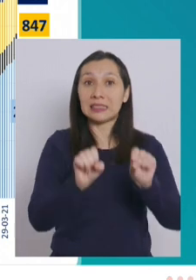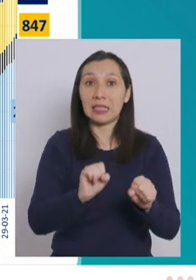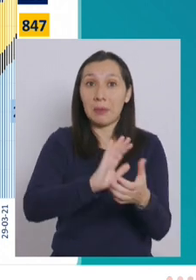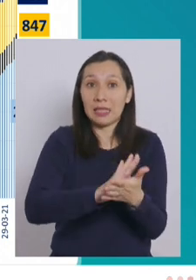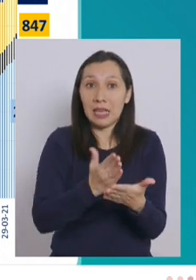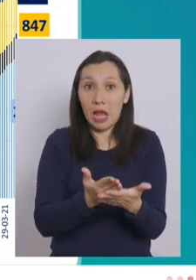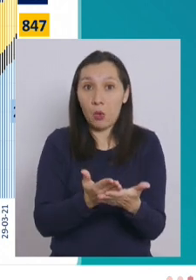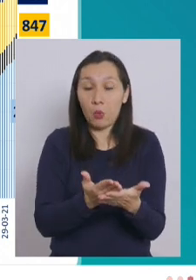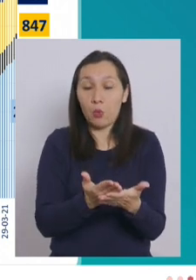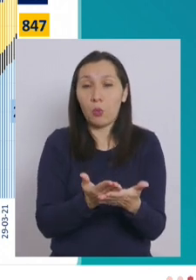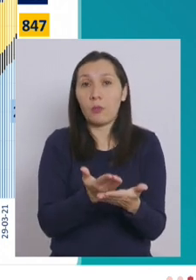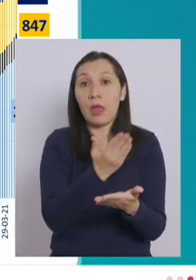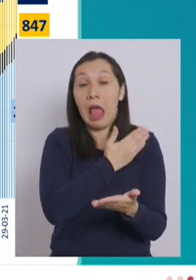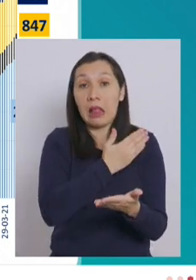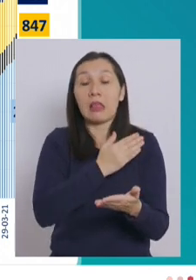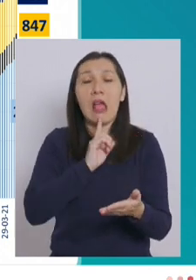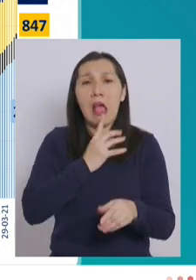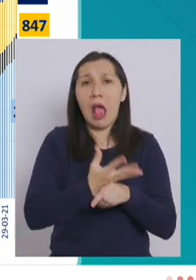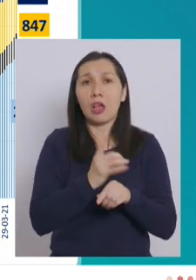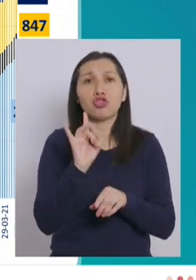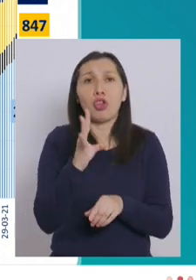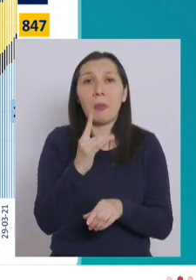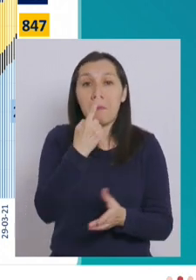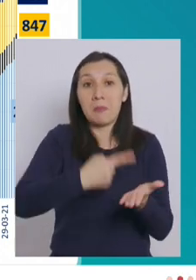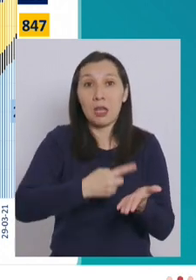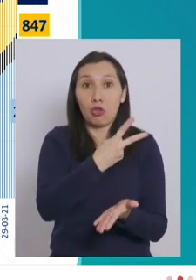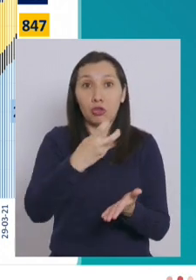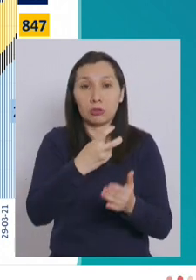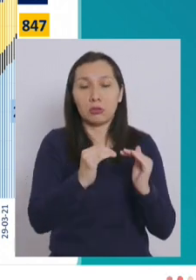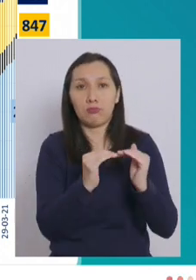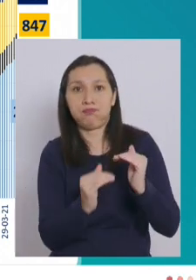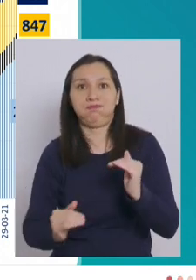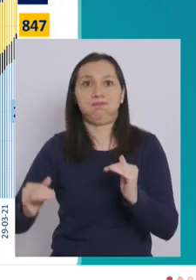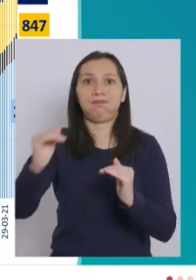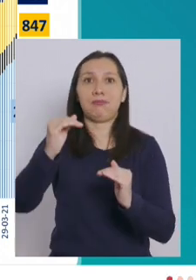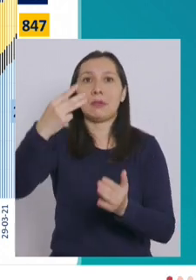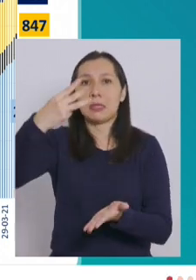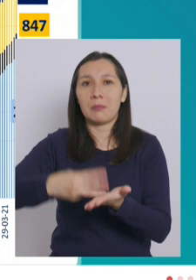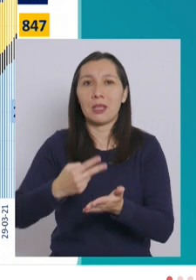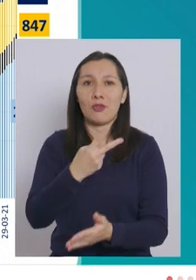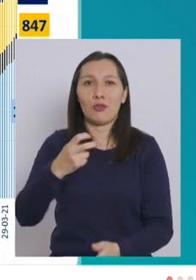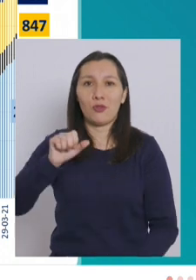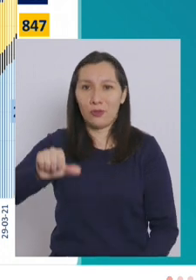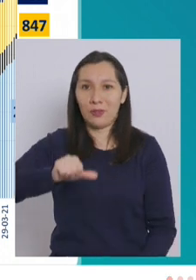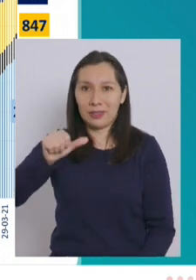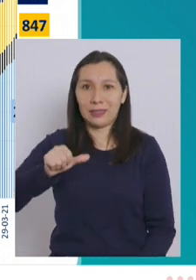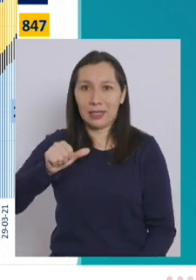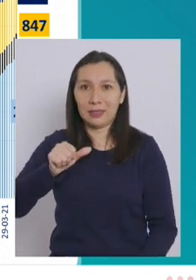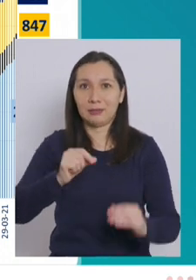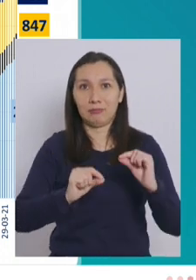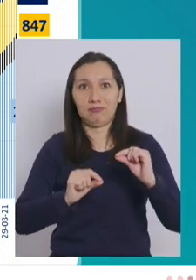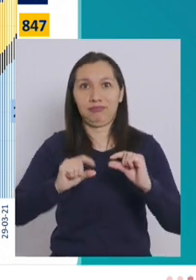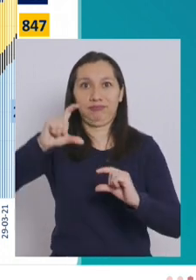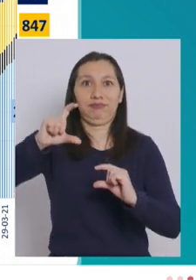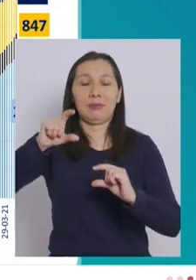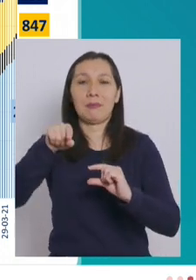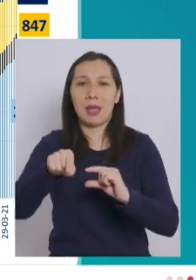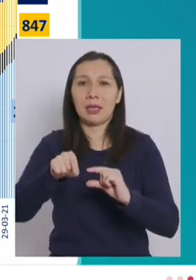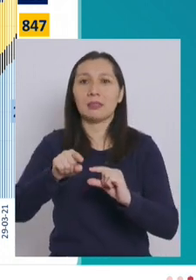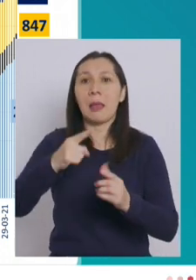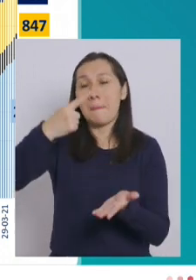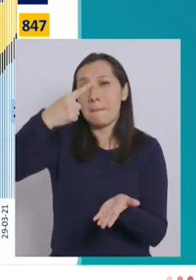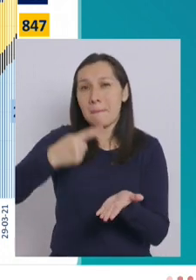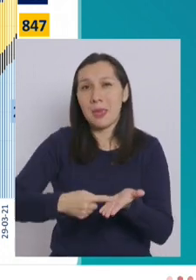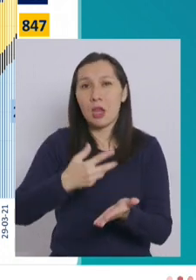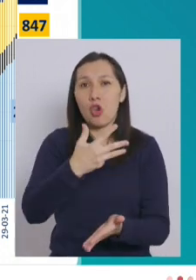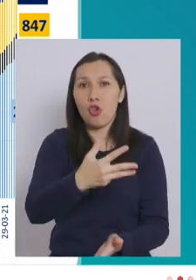salud pasó de 1.200 camas a 3.216, con 1